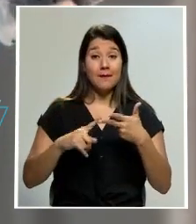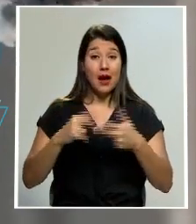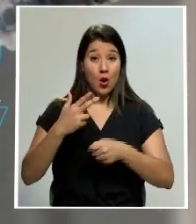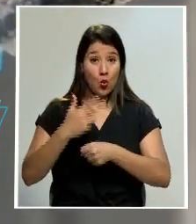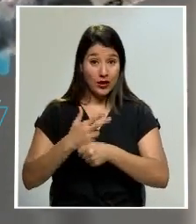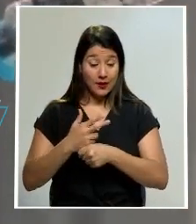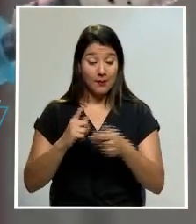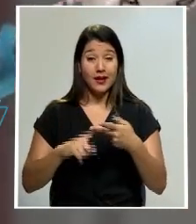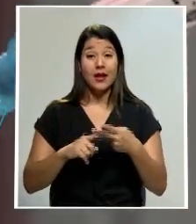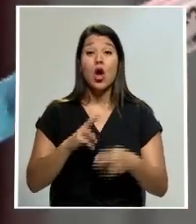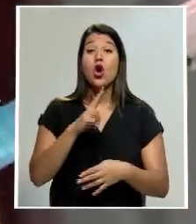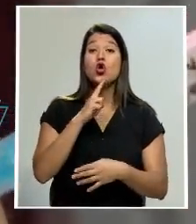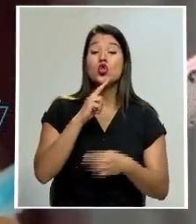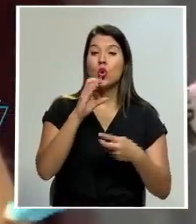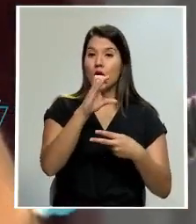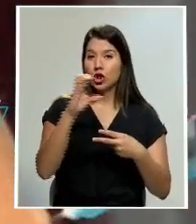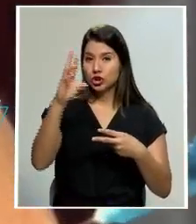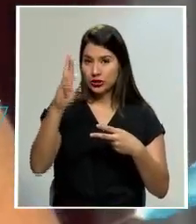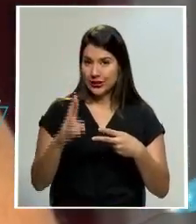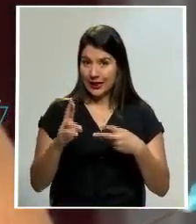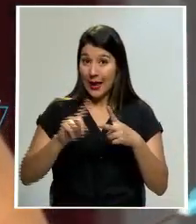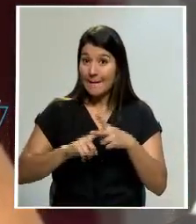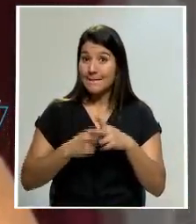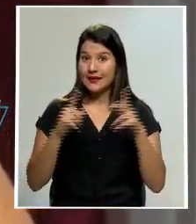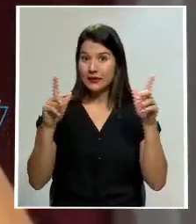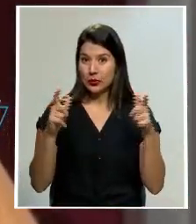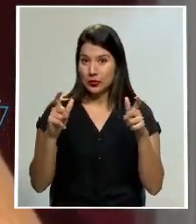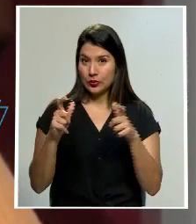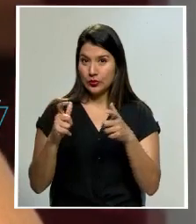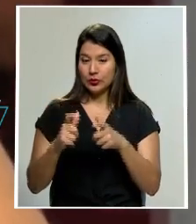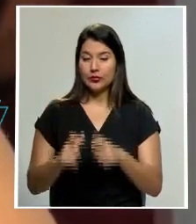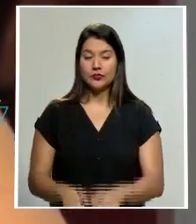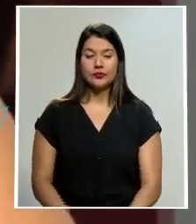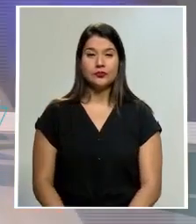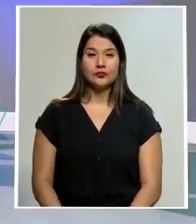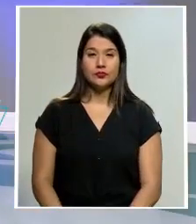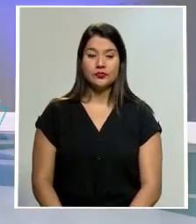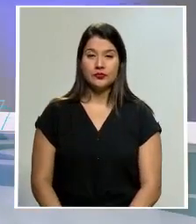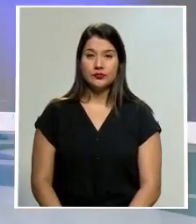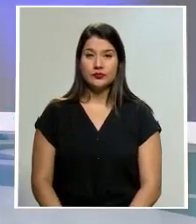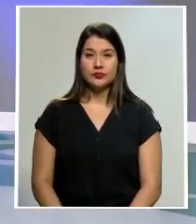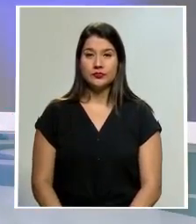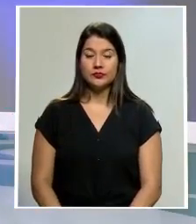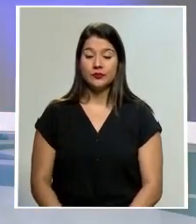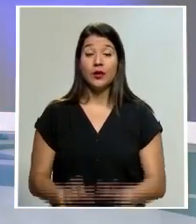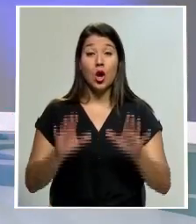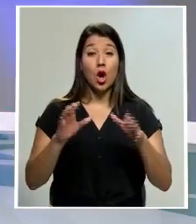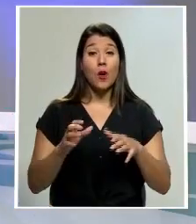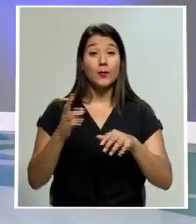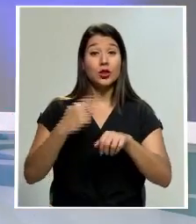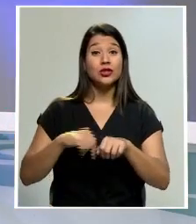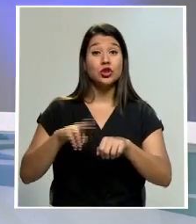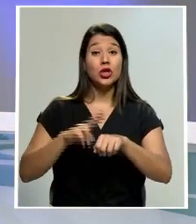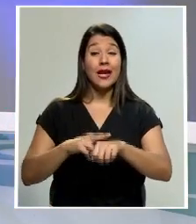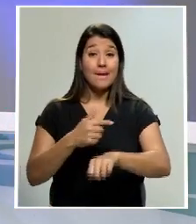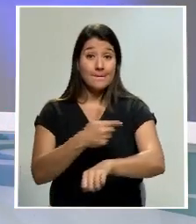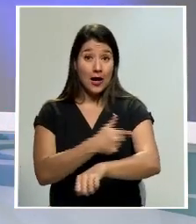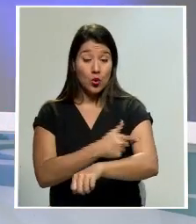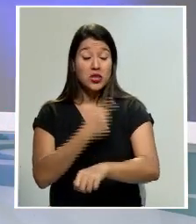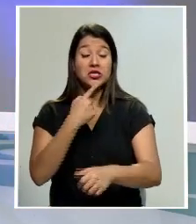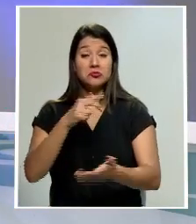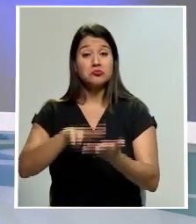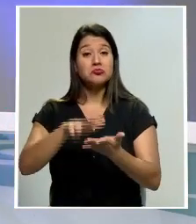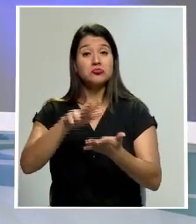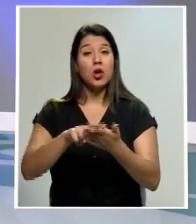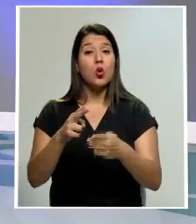que en Honduras y Costa Rica los casos empiezan a disminuir y la Comisión Nacional de Vacunación avaló el